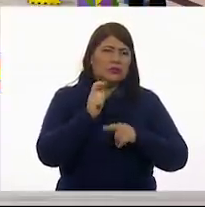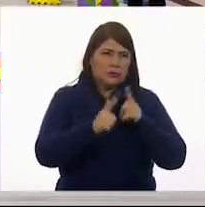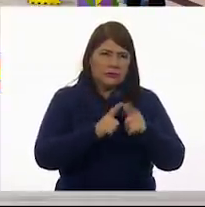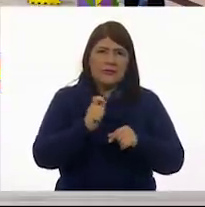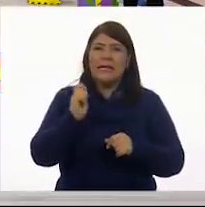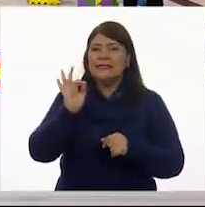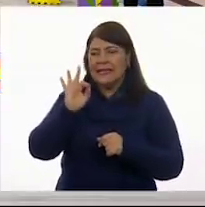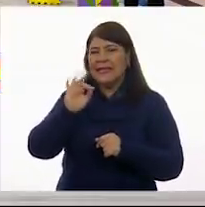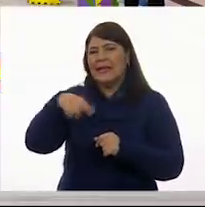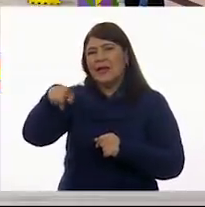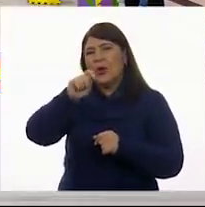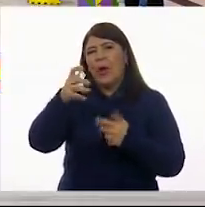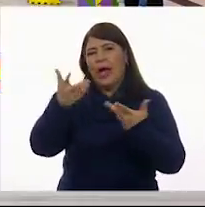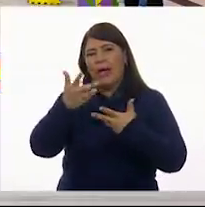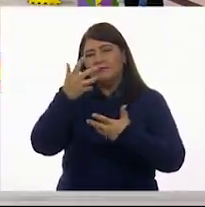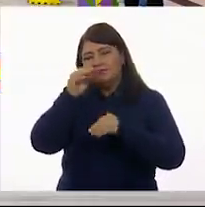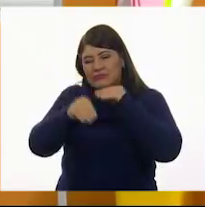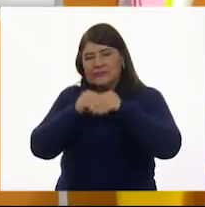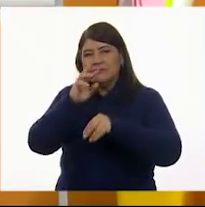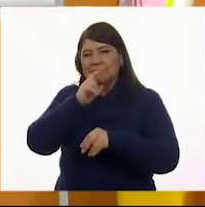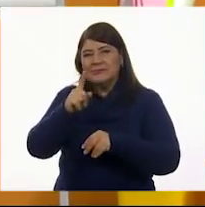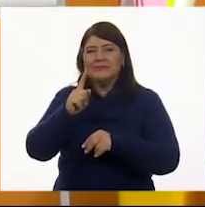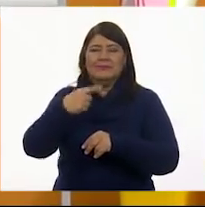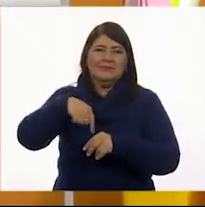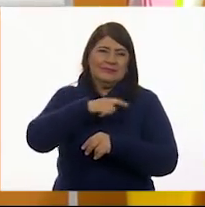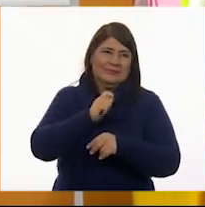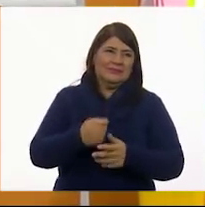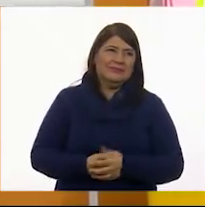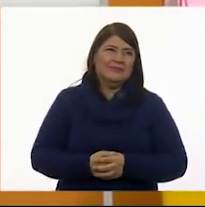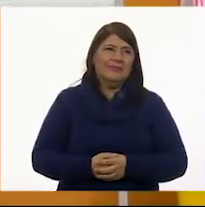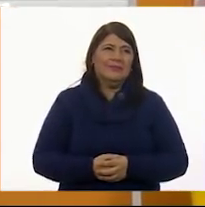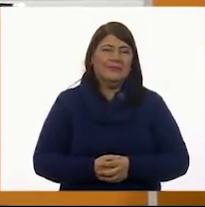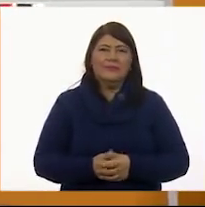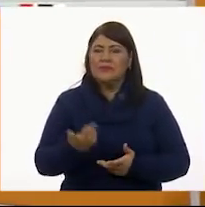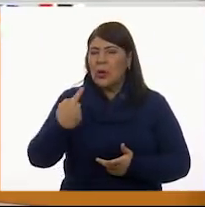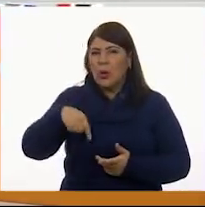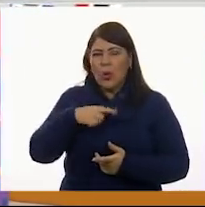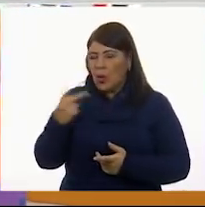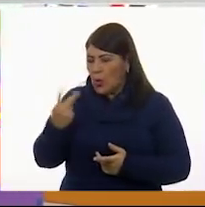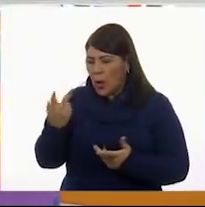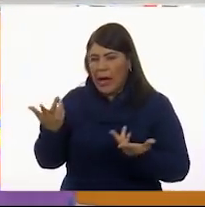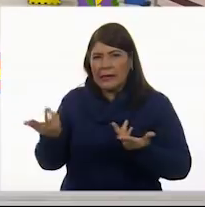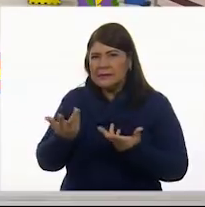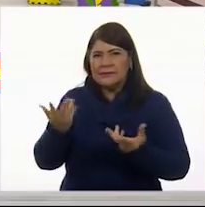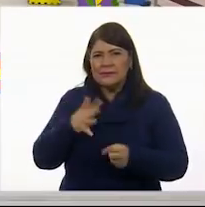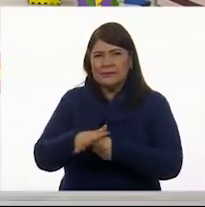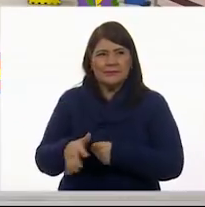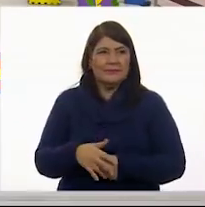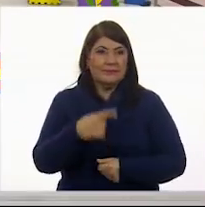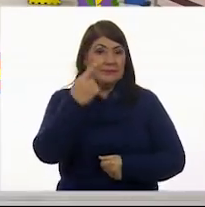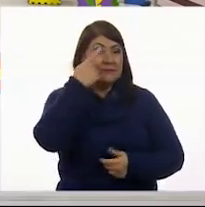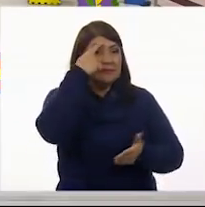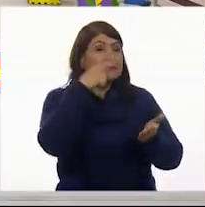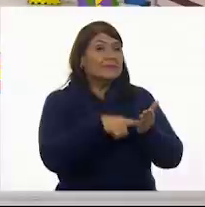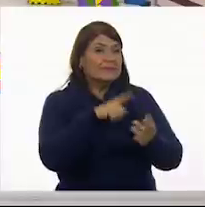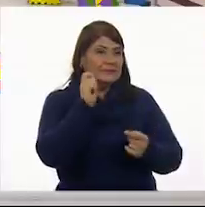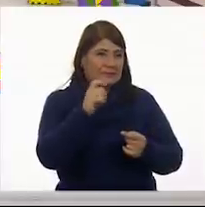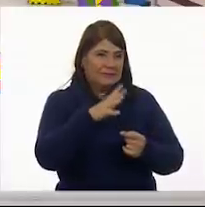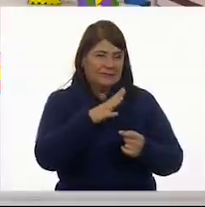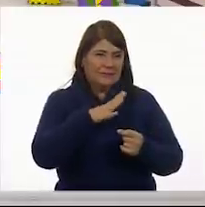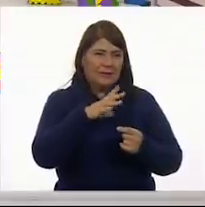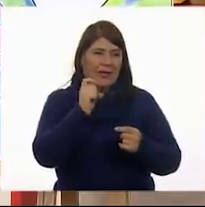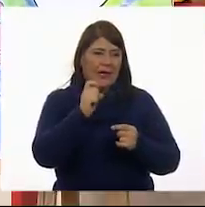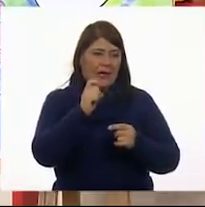que a nosotros. Que les quede mejor, así es. ¿Y ahora qué vamos a hacer? ¿Qué crees? Tenemos un material de la